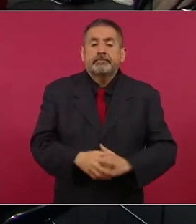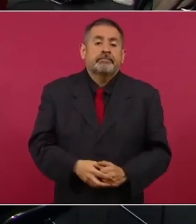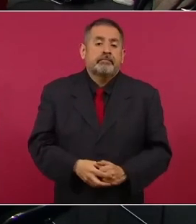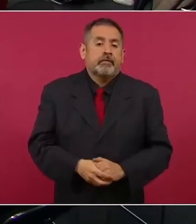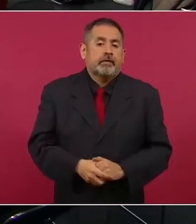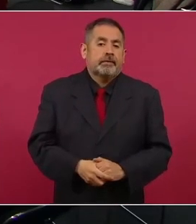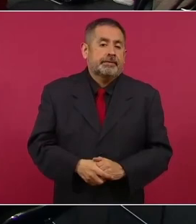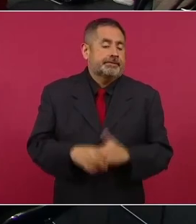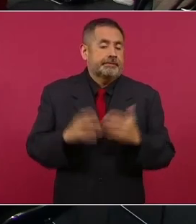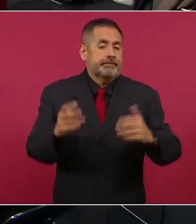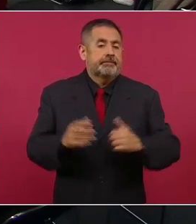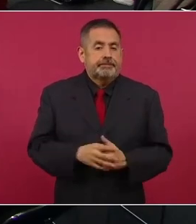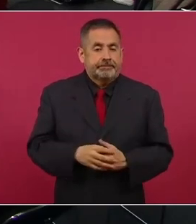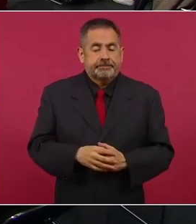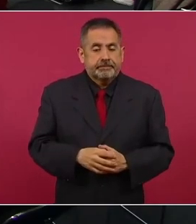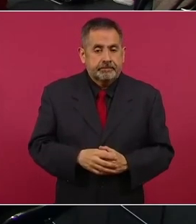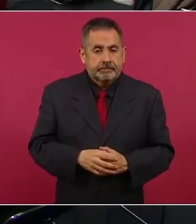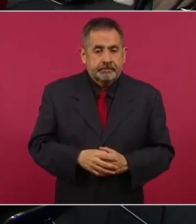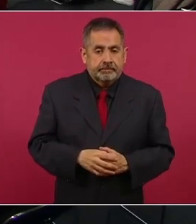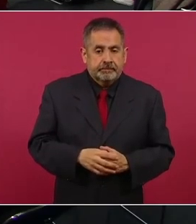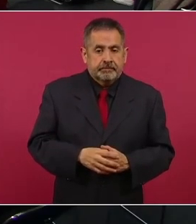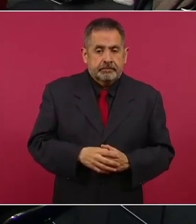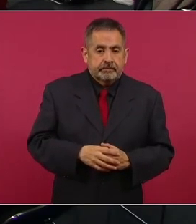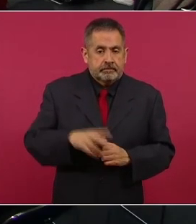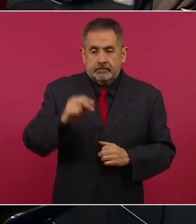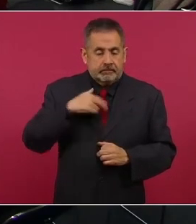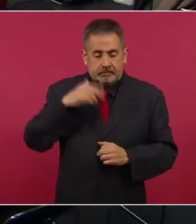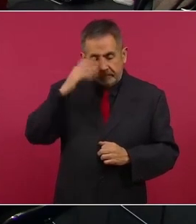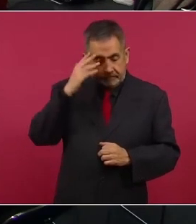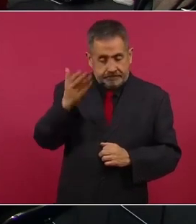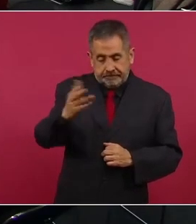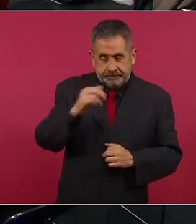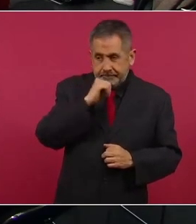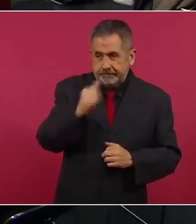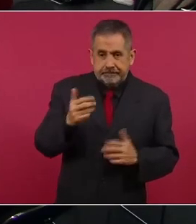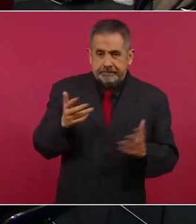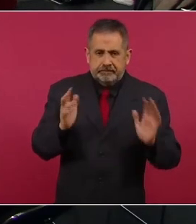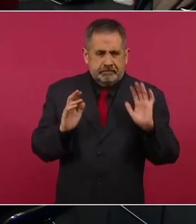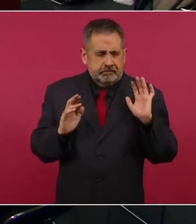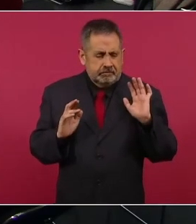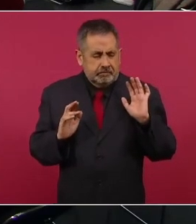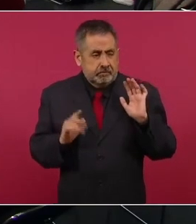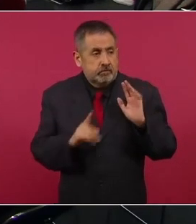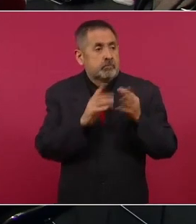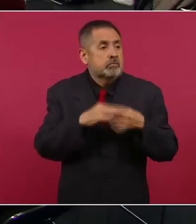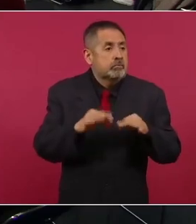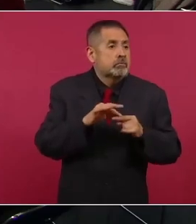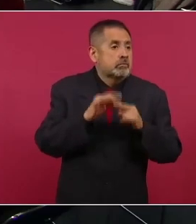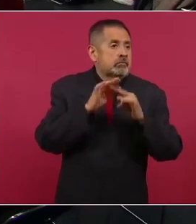Entonces, no pedimos nada especial,